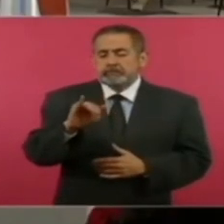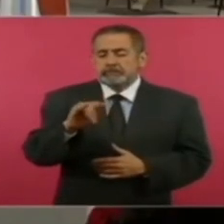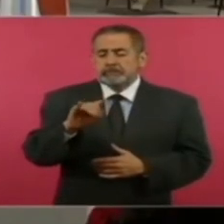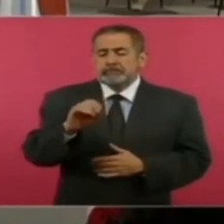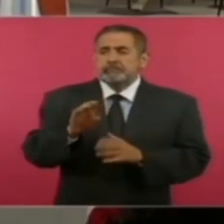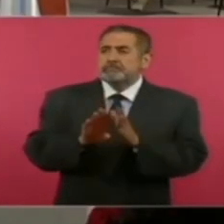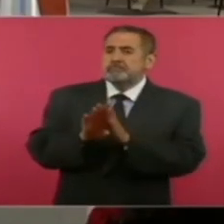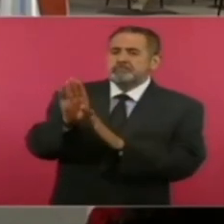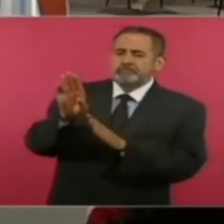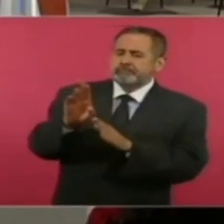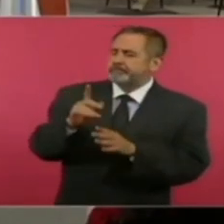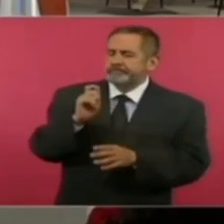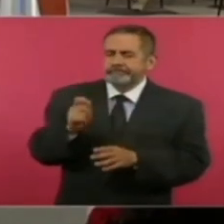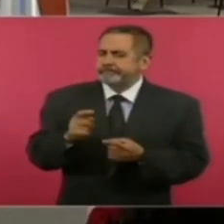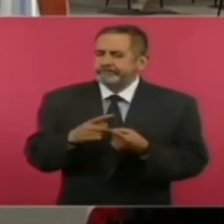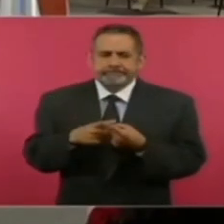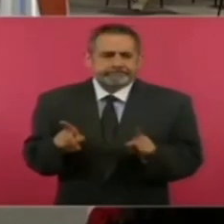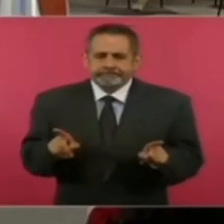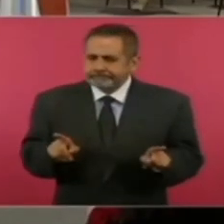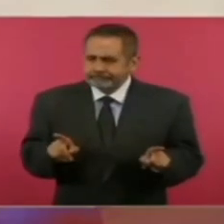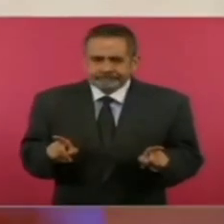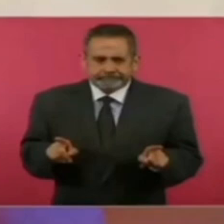que son cosas distintas